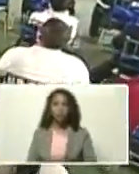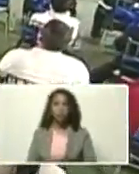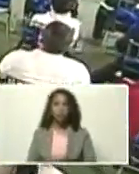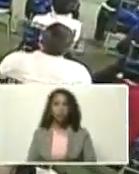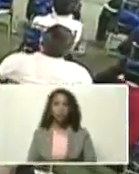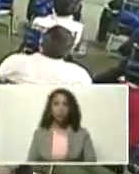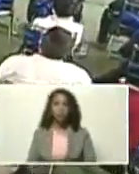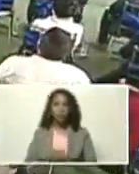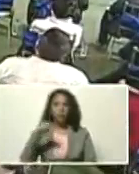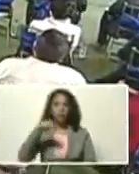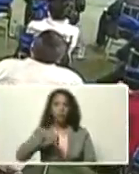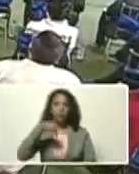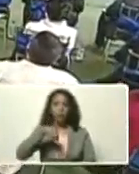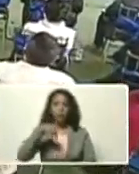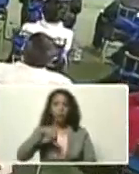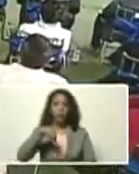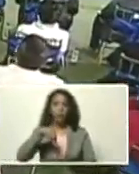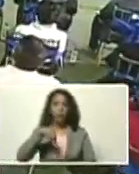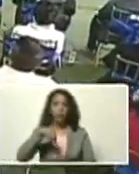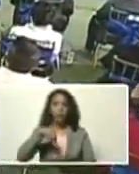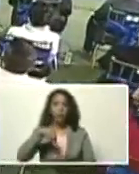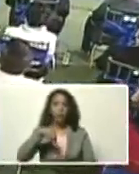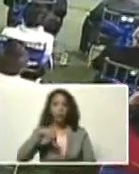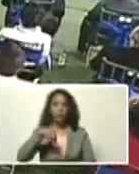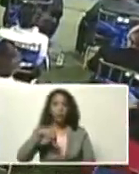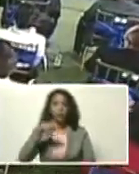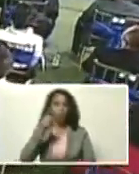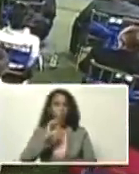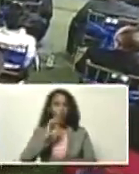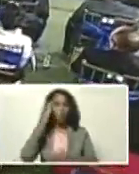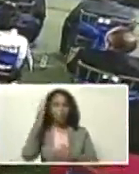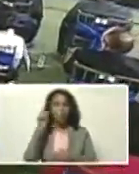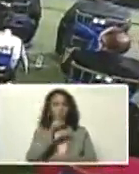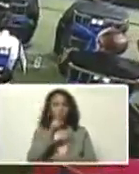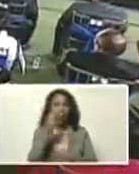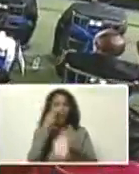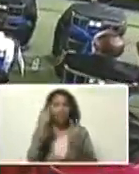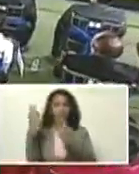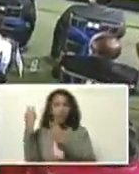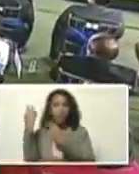aquí, mira esto, yo no sé si tú lo habías visto, Reverol,